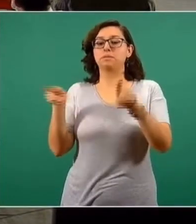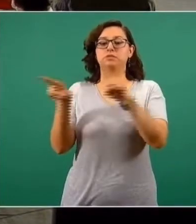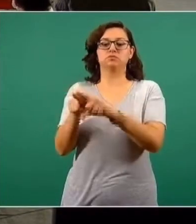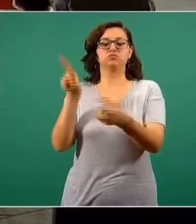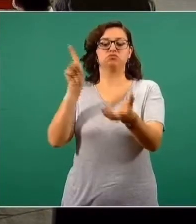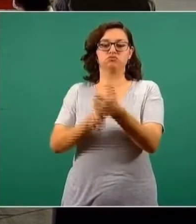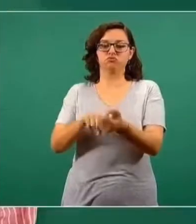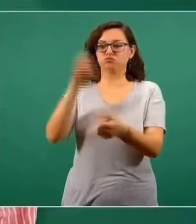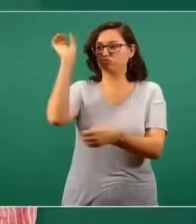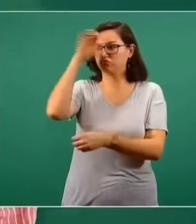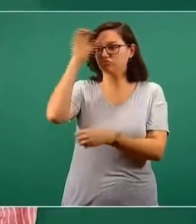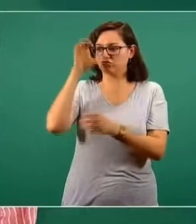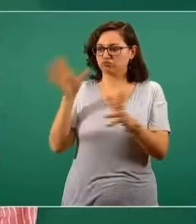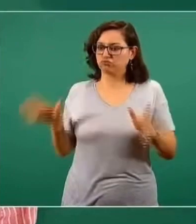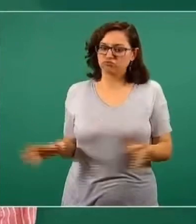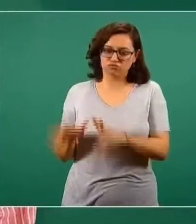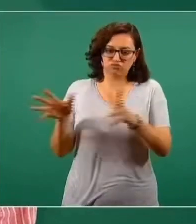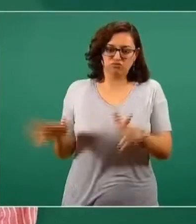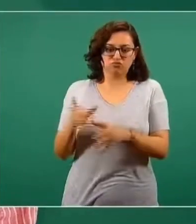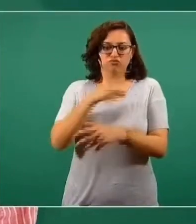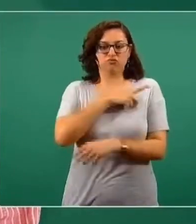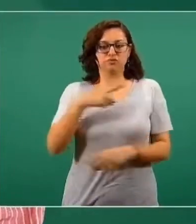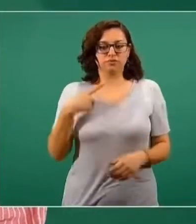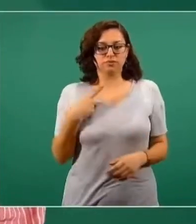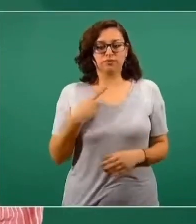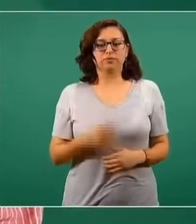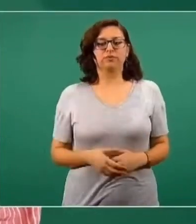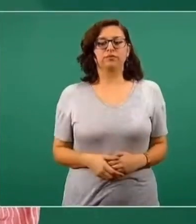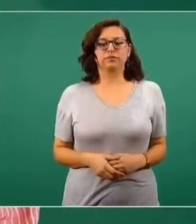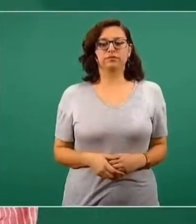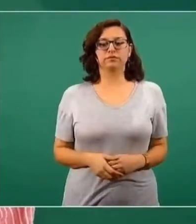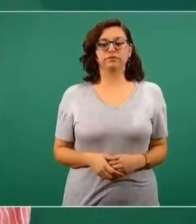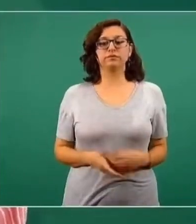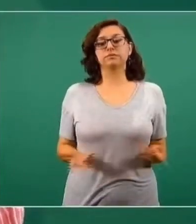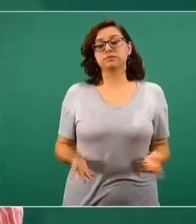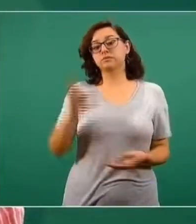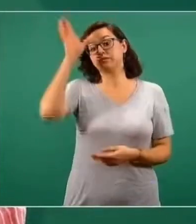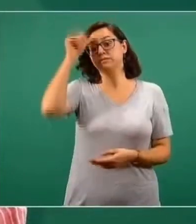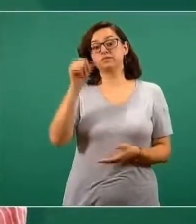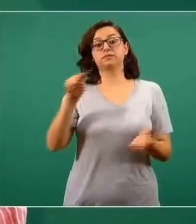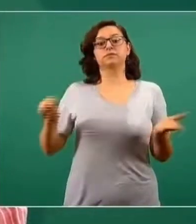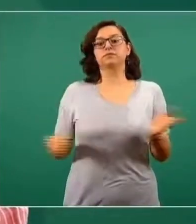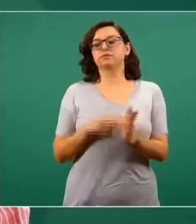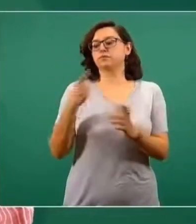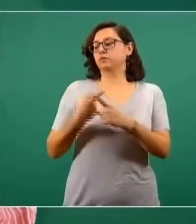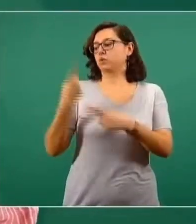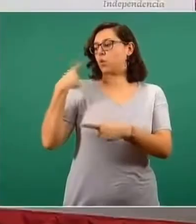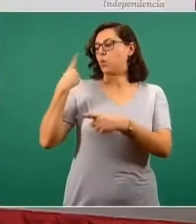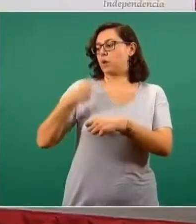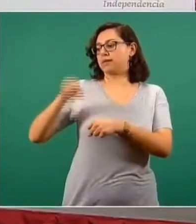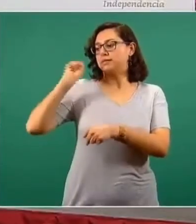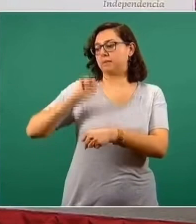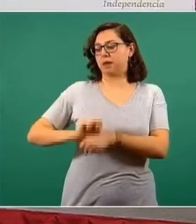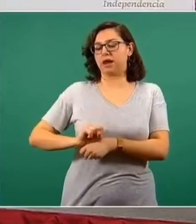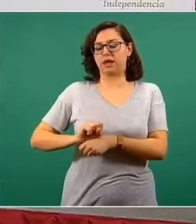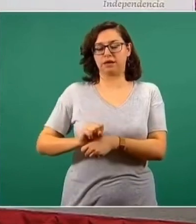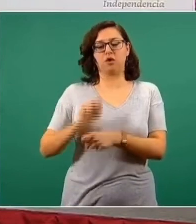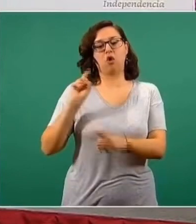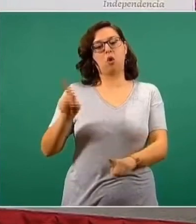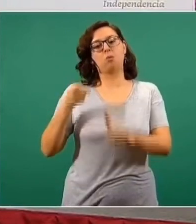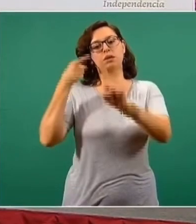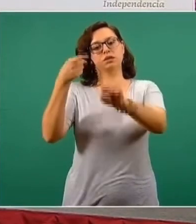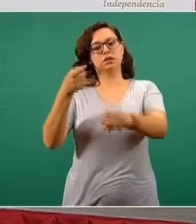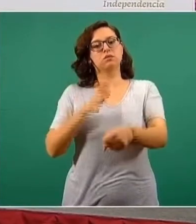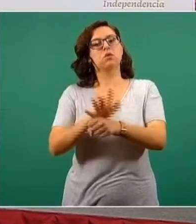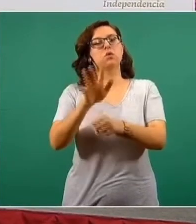ciencia que debe estar siempre detrás de estos esfuerzos. El convenio que se firmó la semana pasada tiene como propósito,